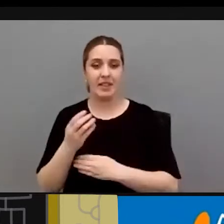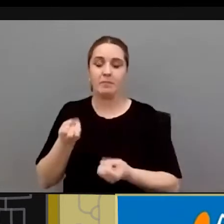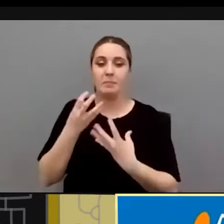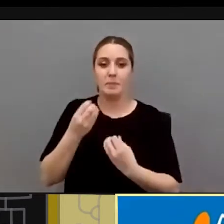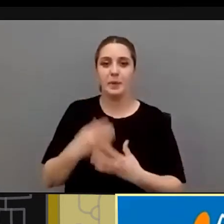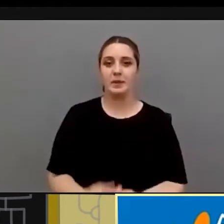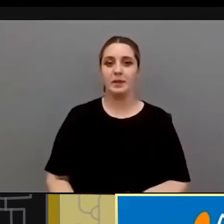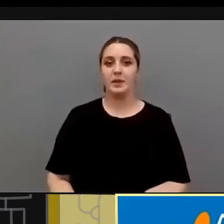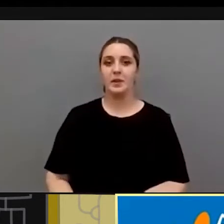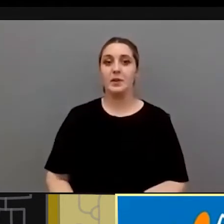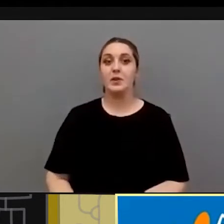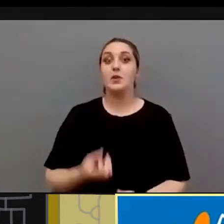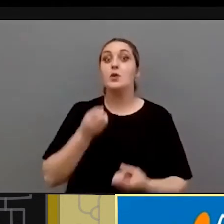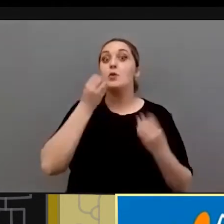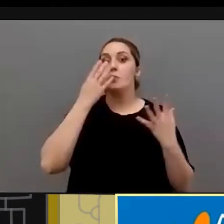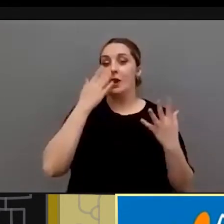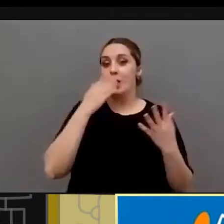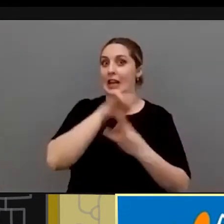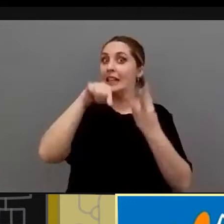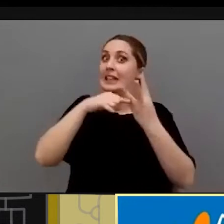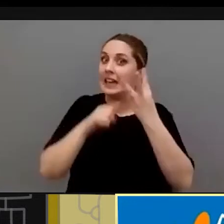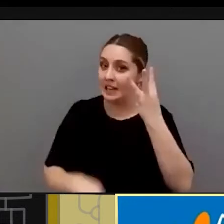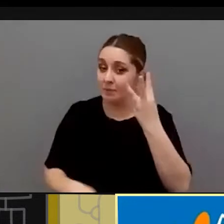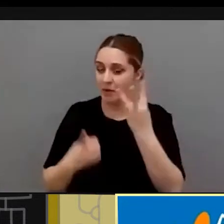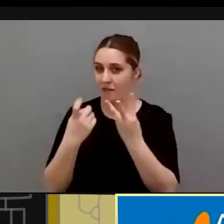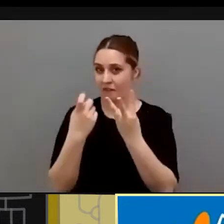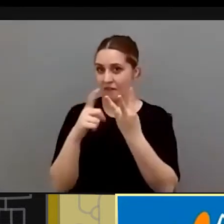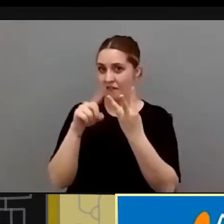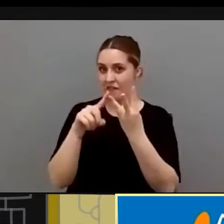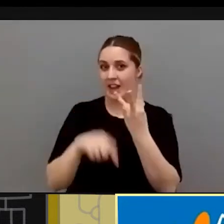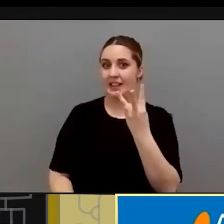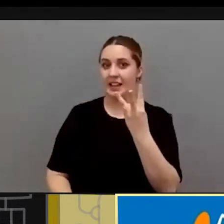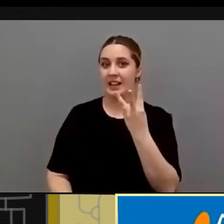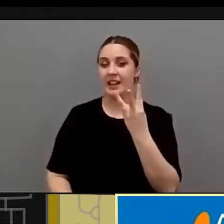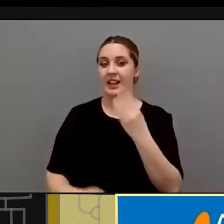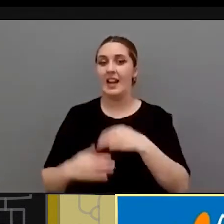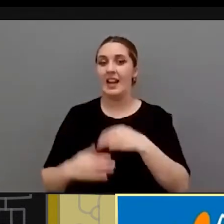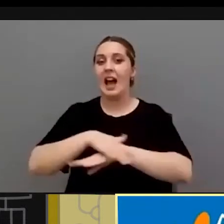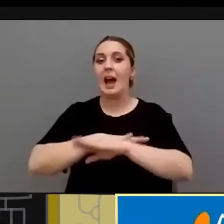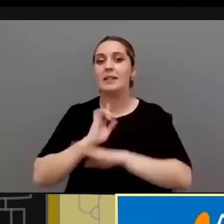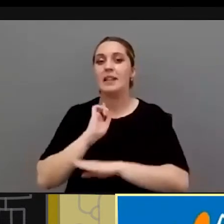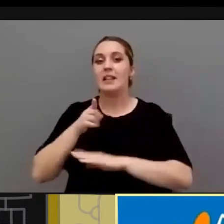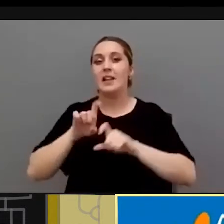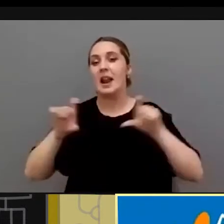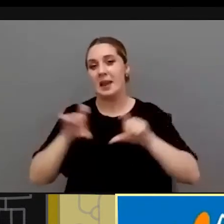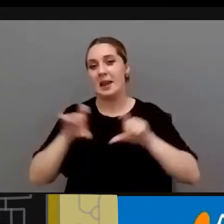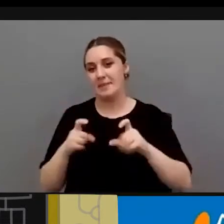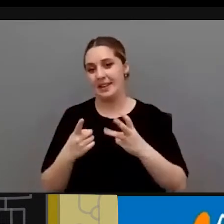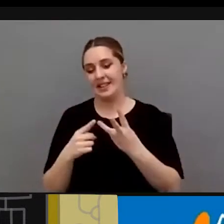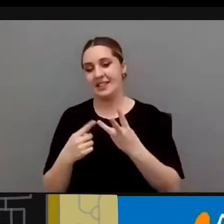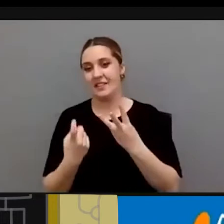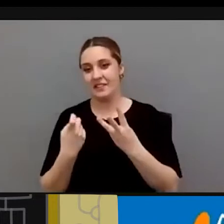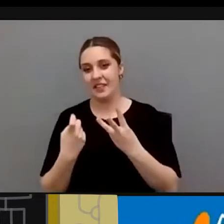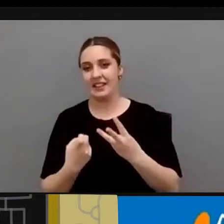Bueno, pues ¿cómo compagino tres? Porque te falta aún una más que es administración y dirección de empresas. Pues la es que